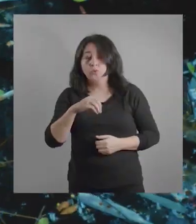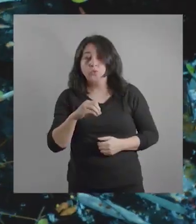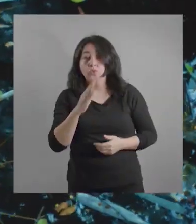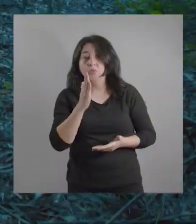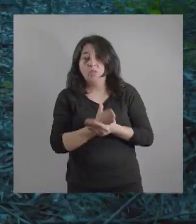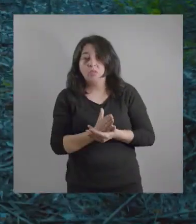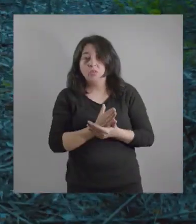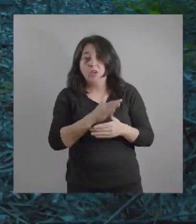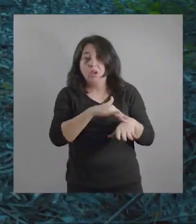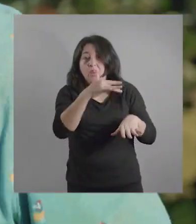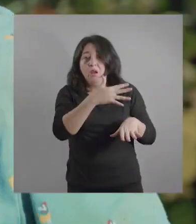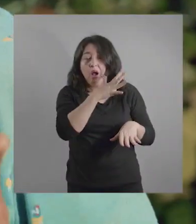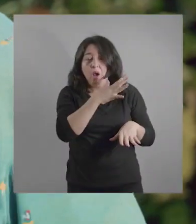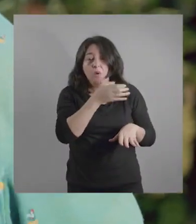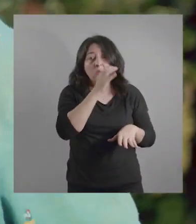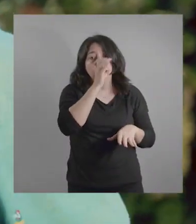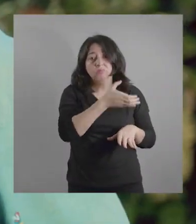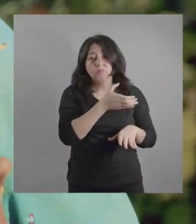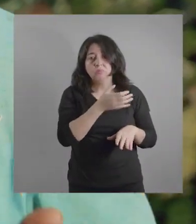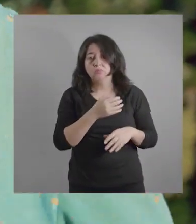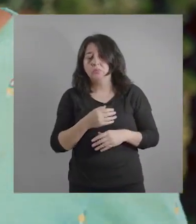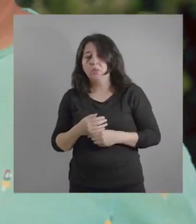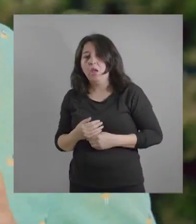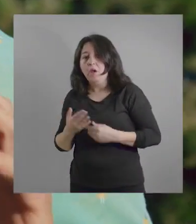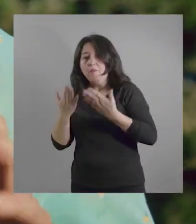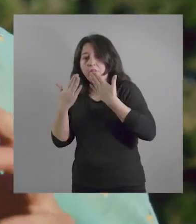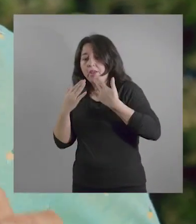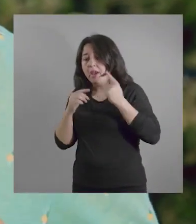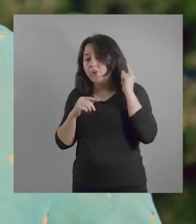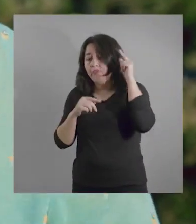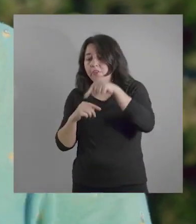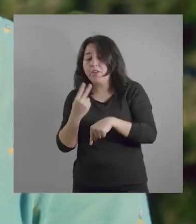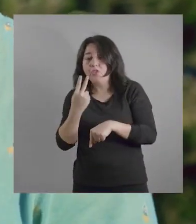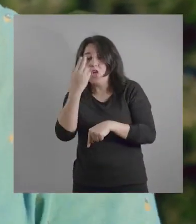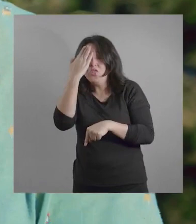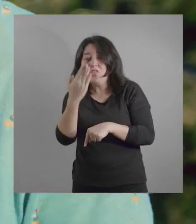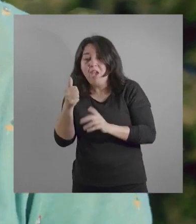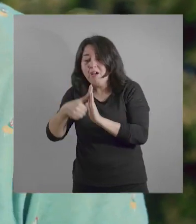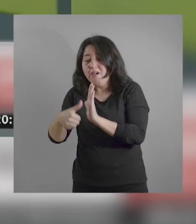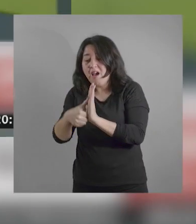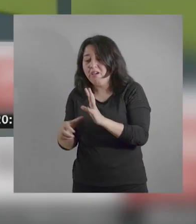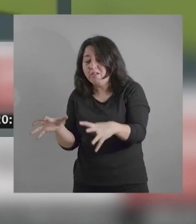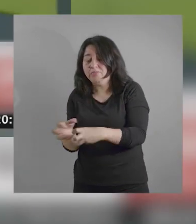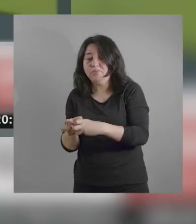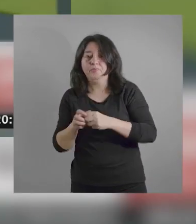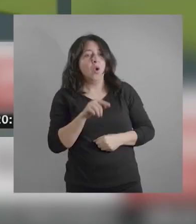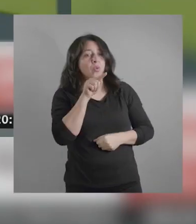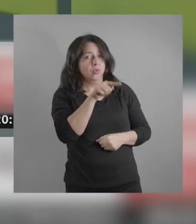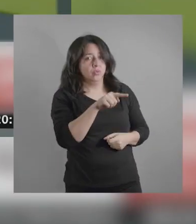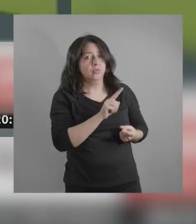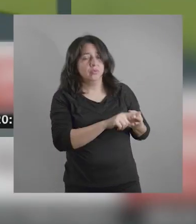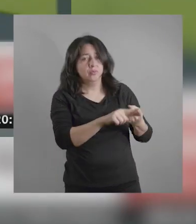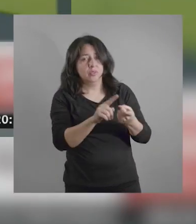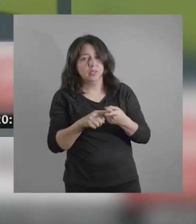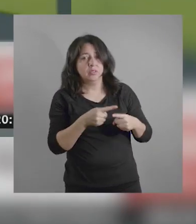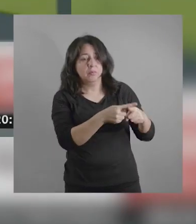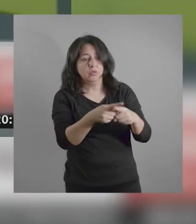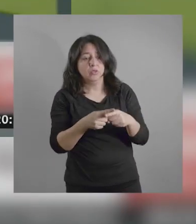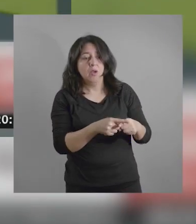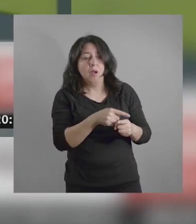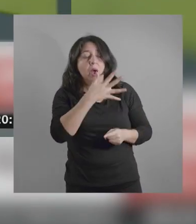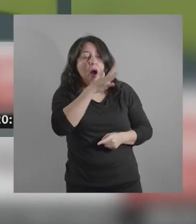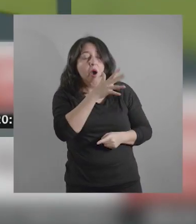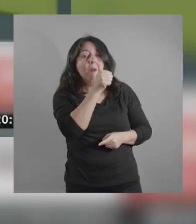Nosotros tenemos que hervir el agua. Entonces a ese nivel tú llegas en el verano a juntar toda la caca de dos días. Usted es parte, aunque sea